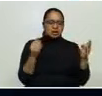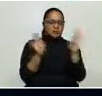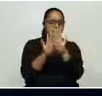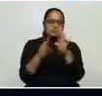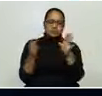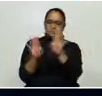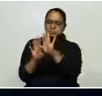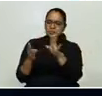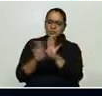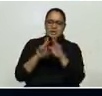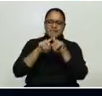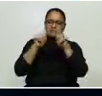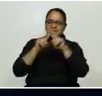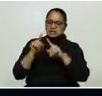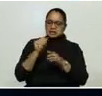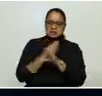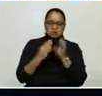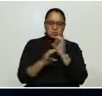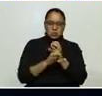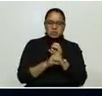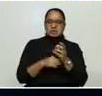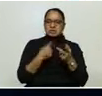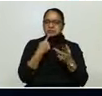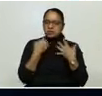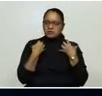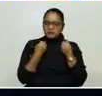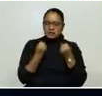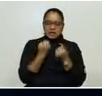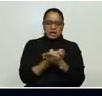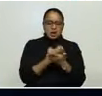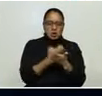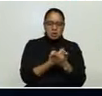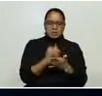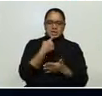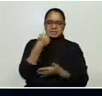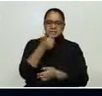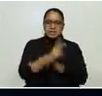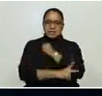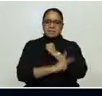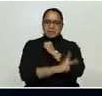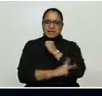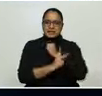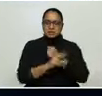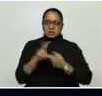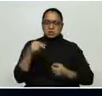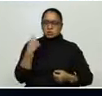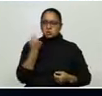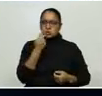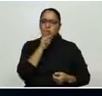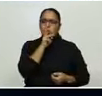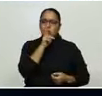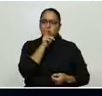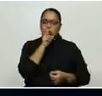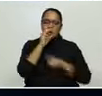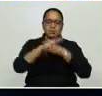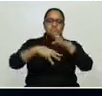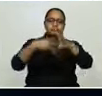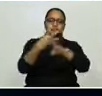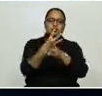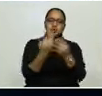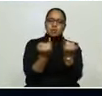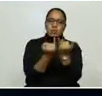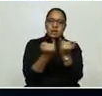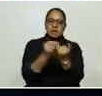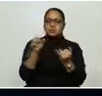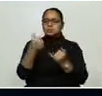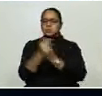la situación fuerte económica que se vive, no solamente en Honduras, en el mundo entero, en unos